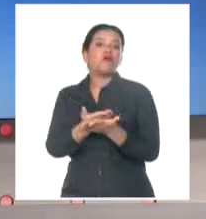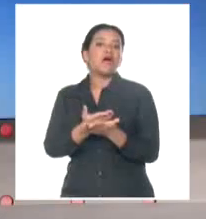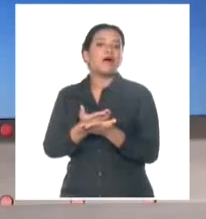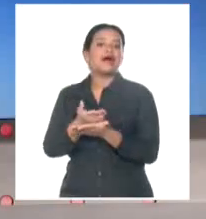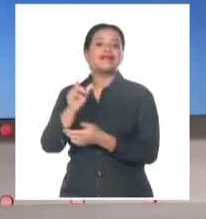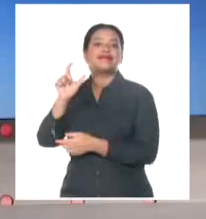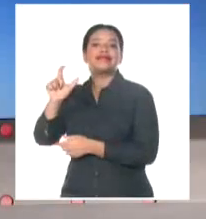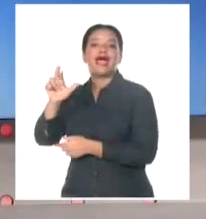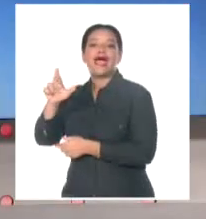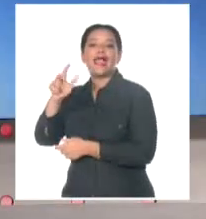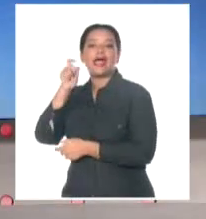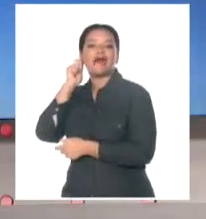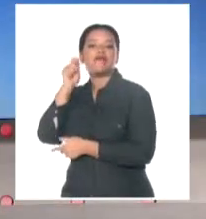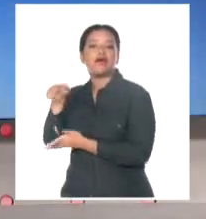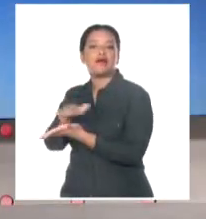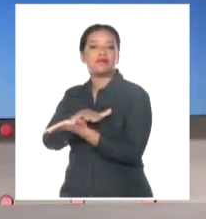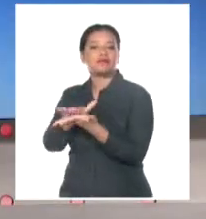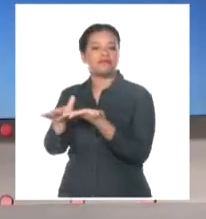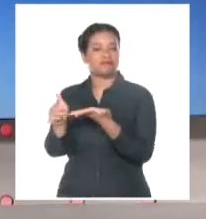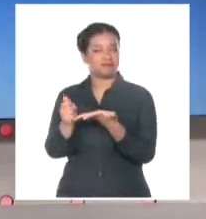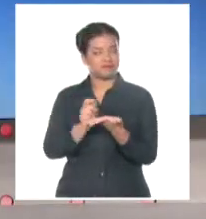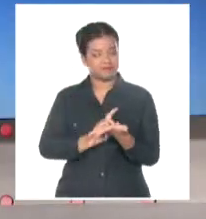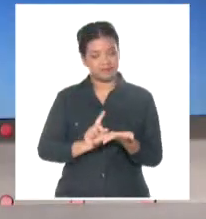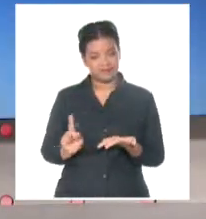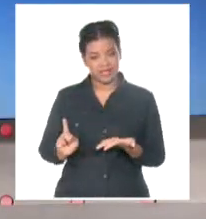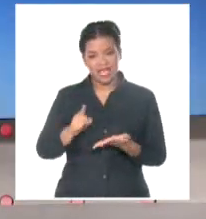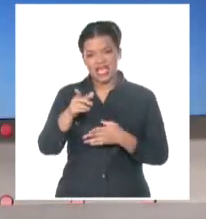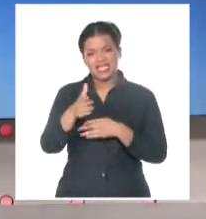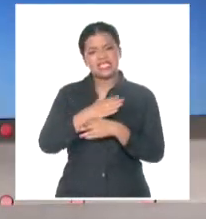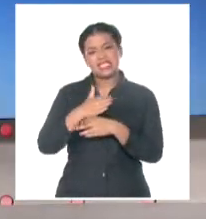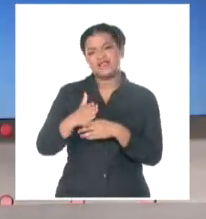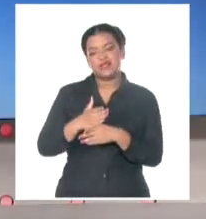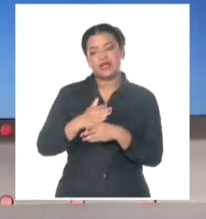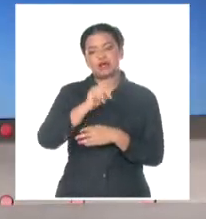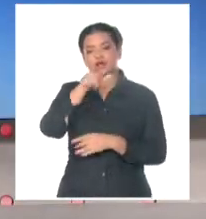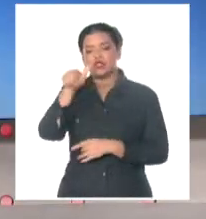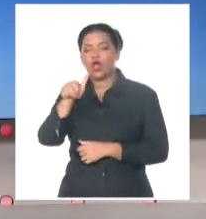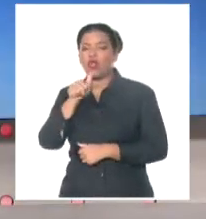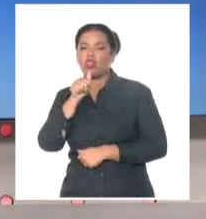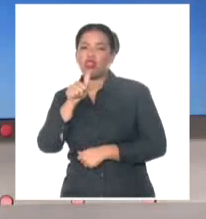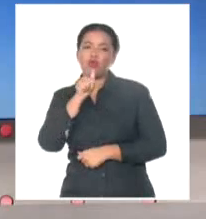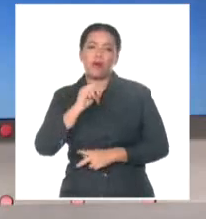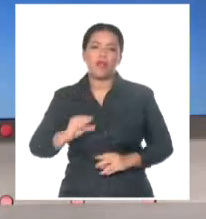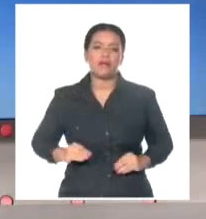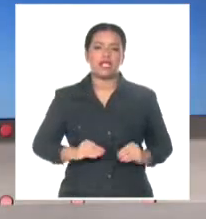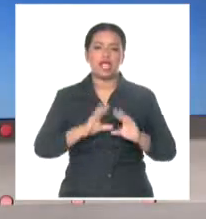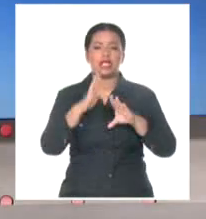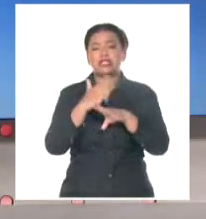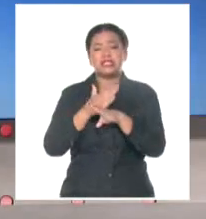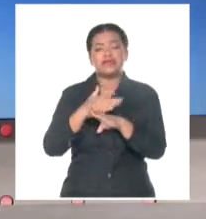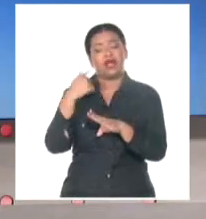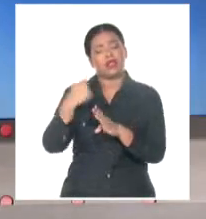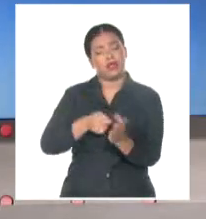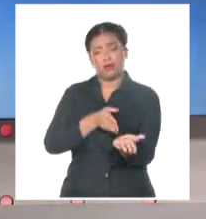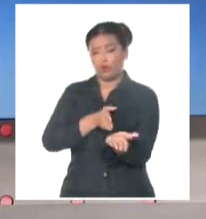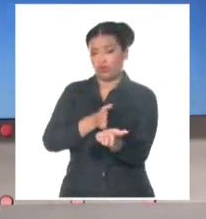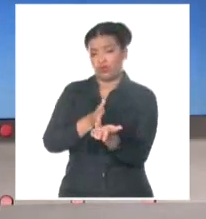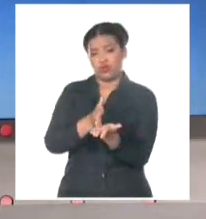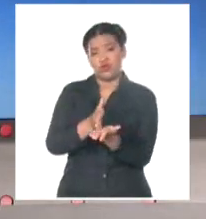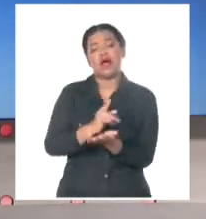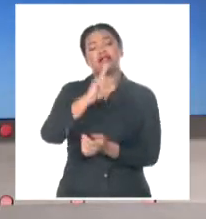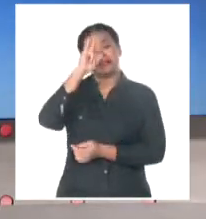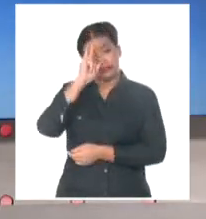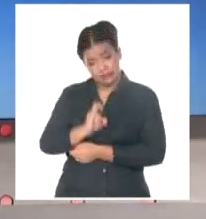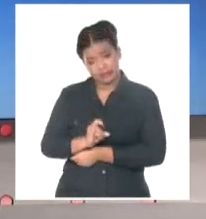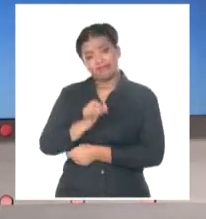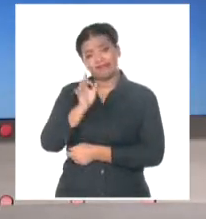no es su acreedor. Esto significa, las personas han preguntado en la mañana, ¿significa que hay que continuar? Sí, hay que continuar, es